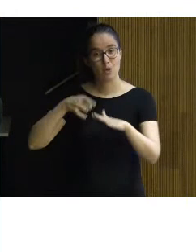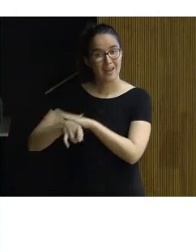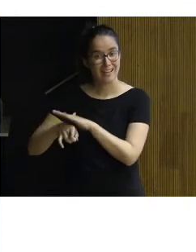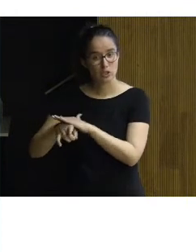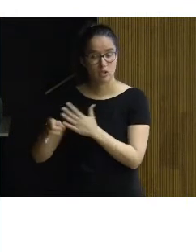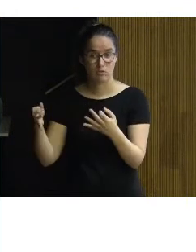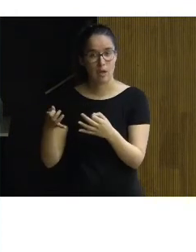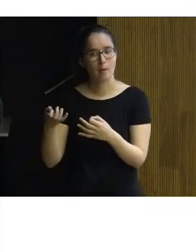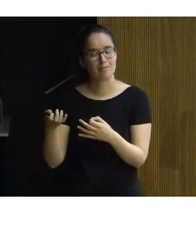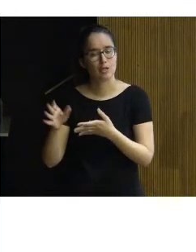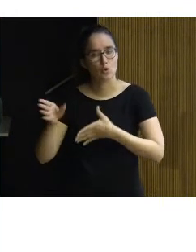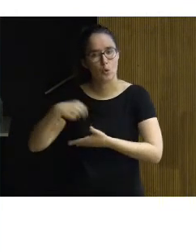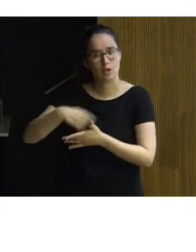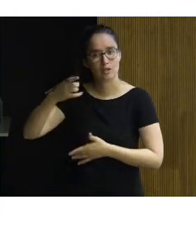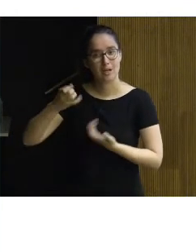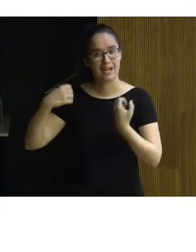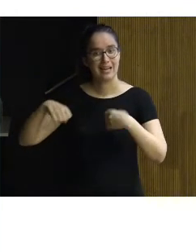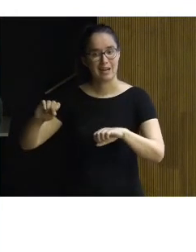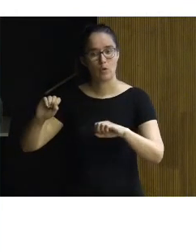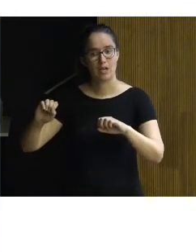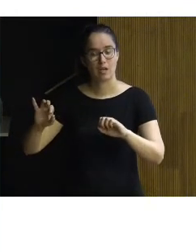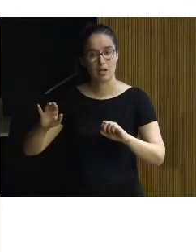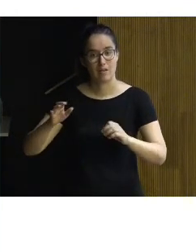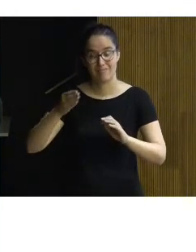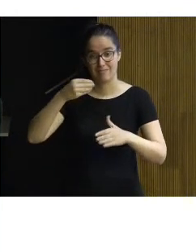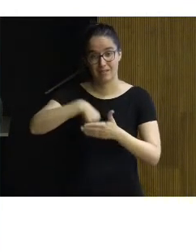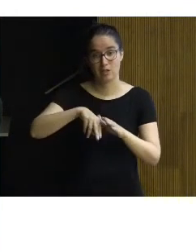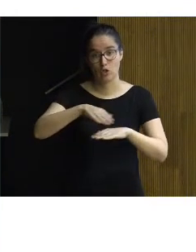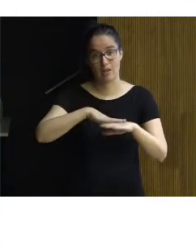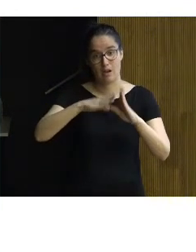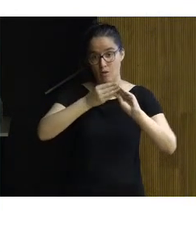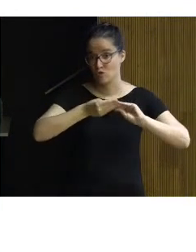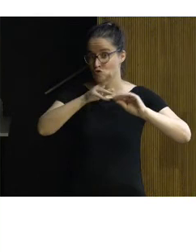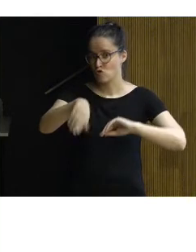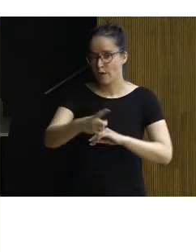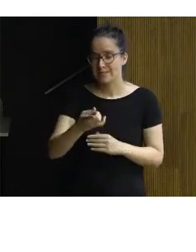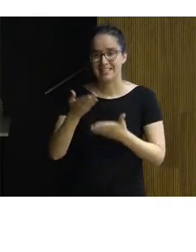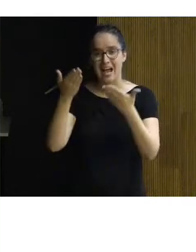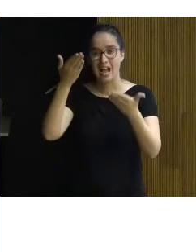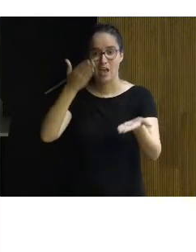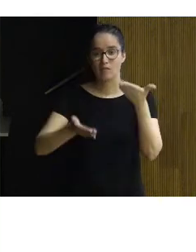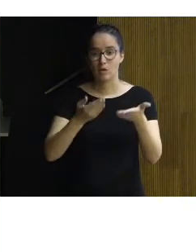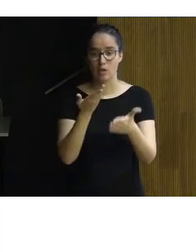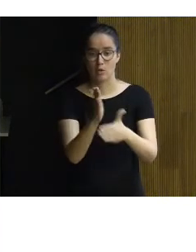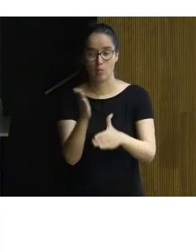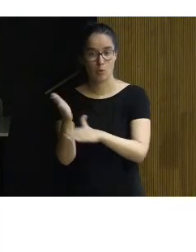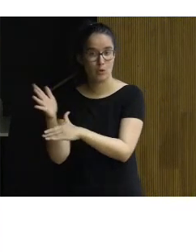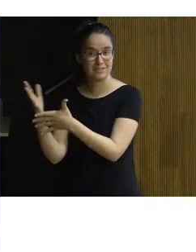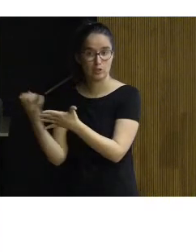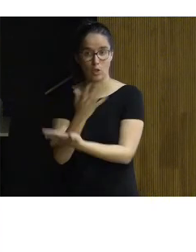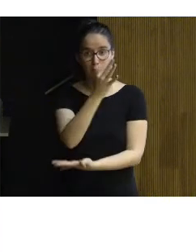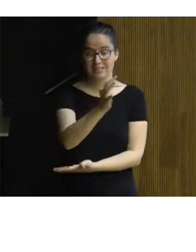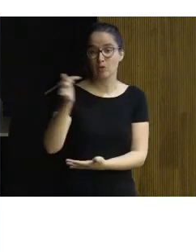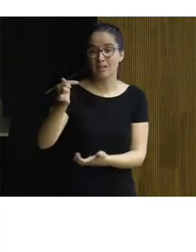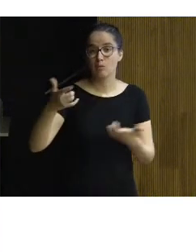las tienes que tener en cuenta aunque no forman parte de este estándar como os digo la evaluación de cada propuesta sus pros y sus